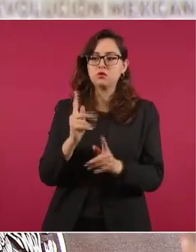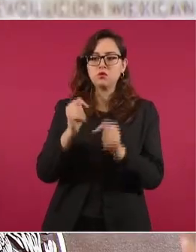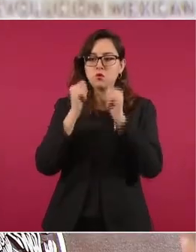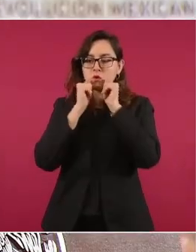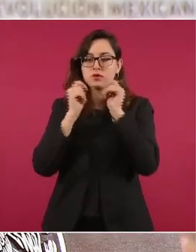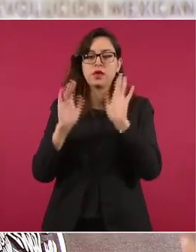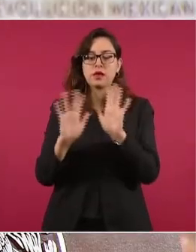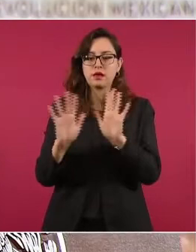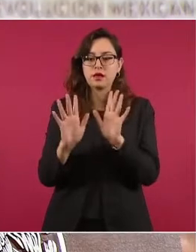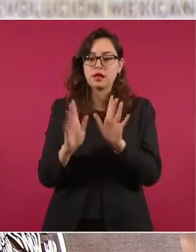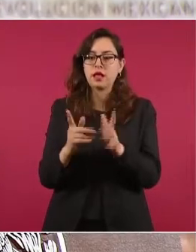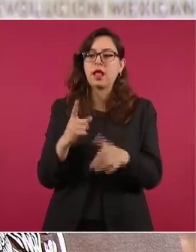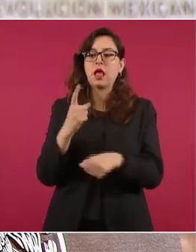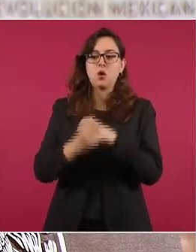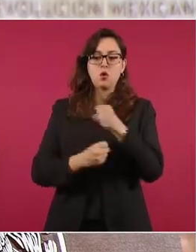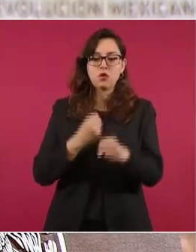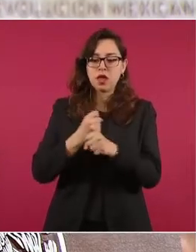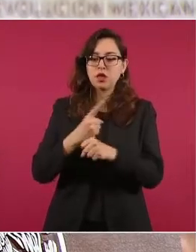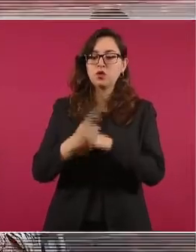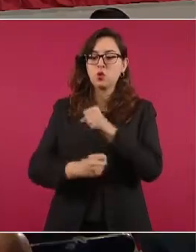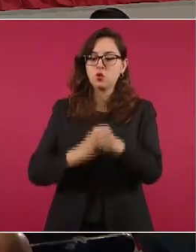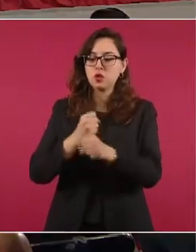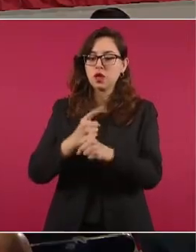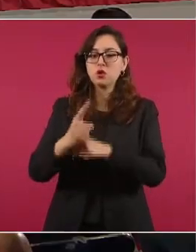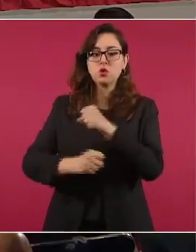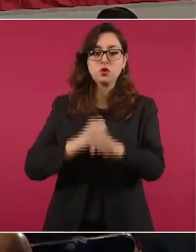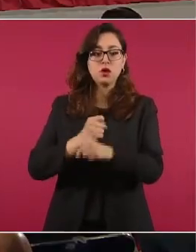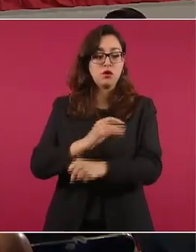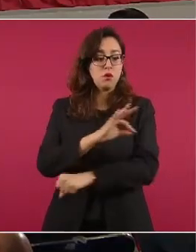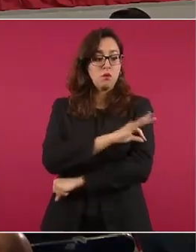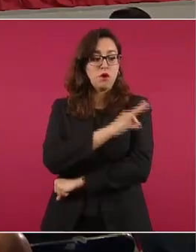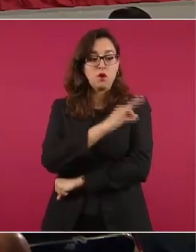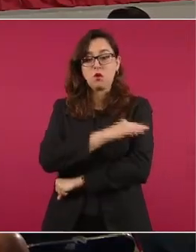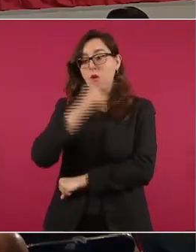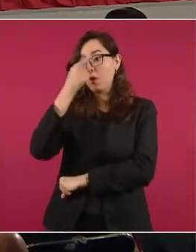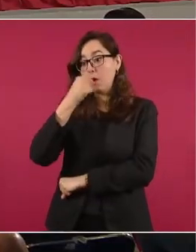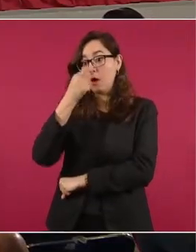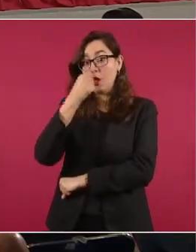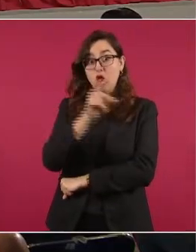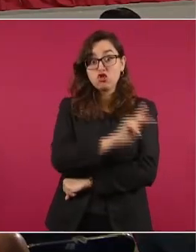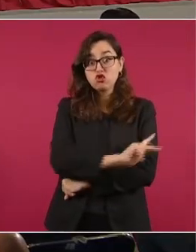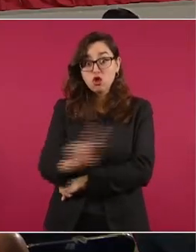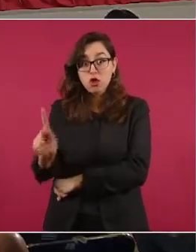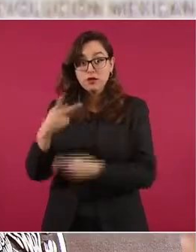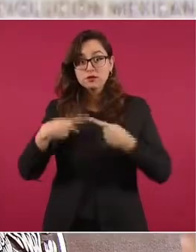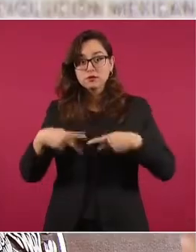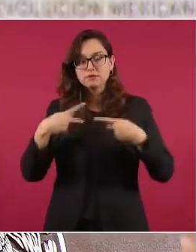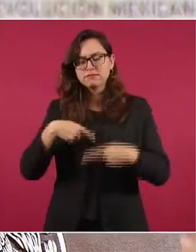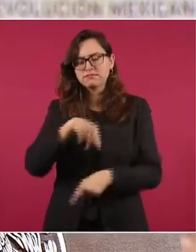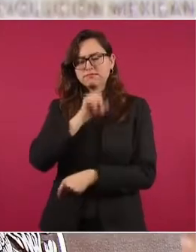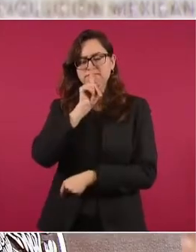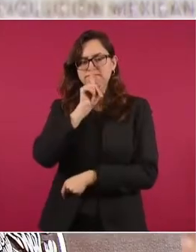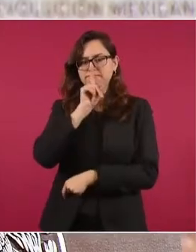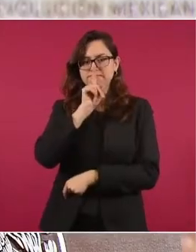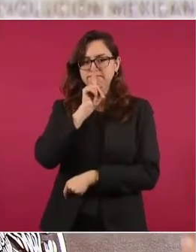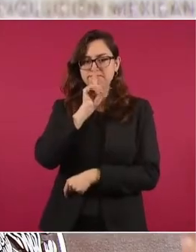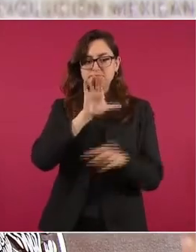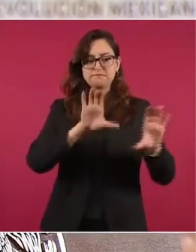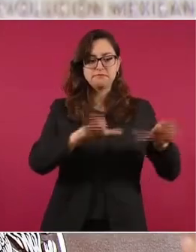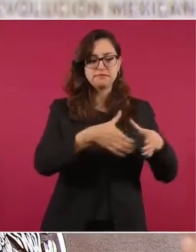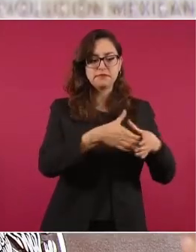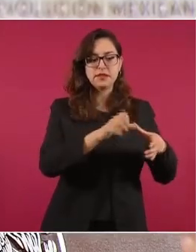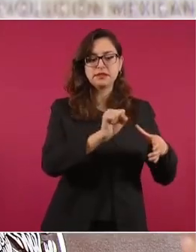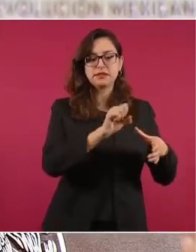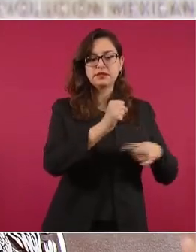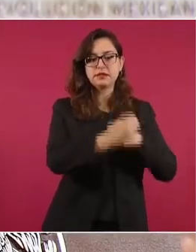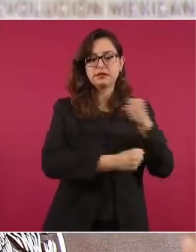carácter universal, se usa prioritariamente en personas de 60 años de edad en adelante o niñas y